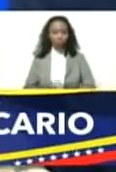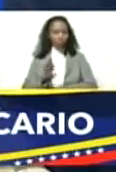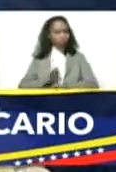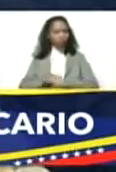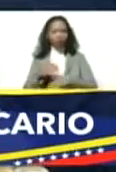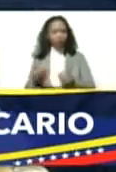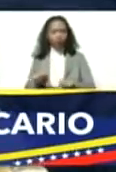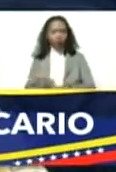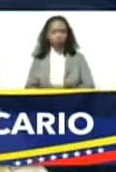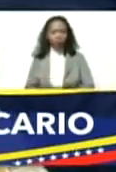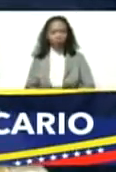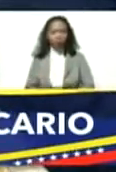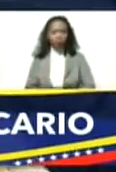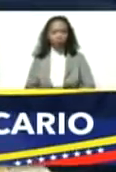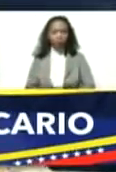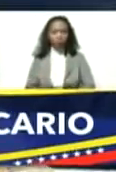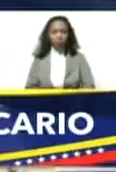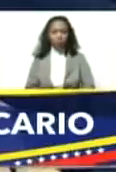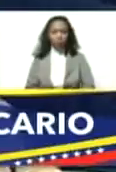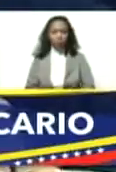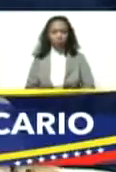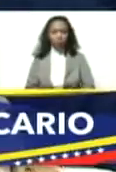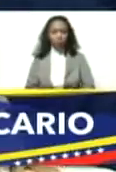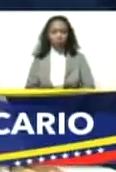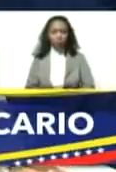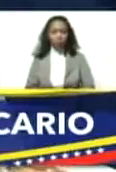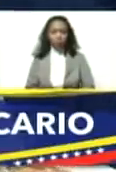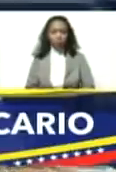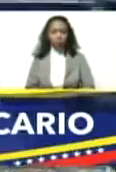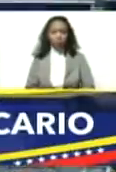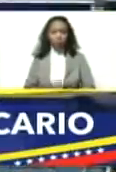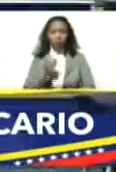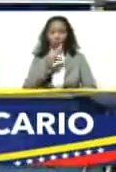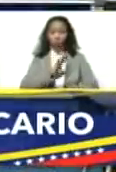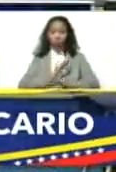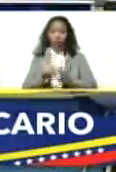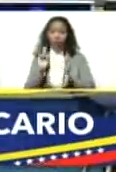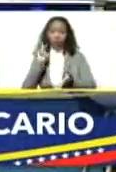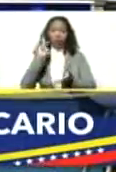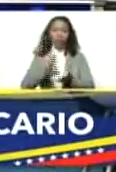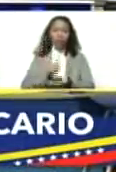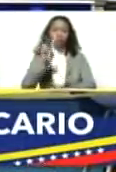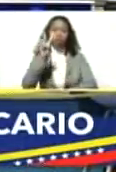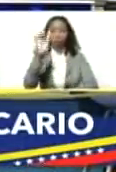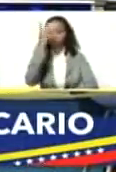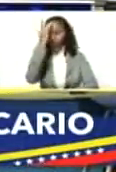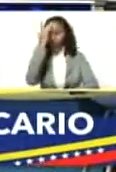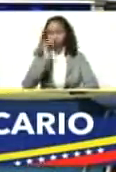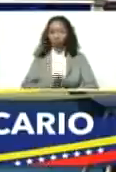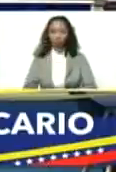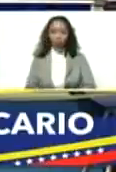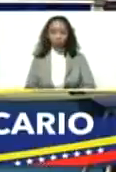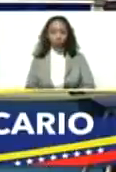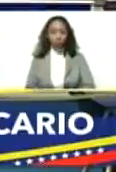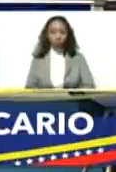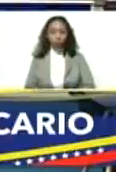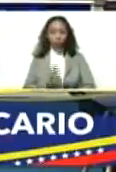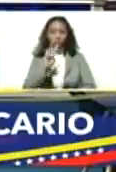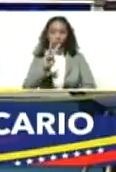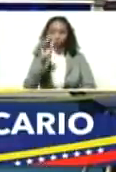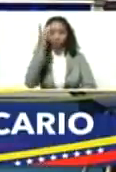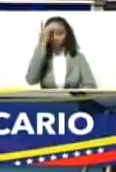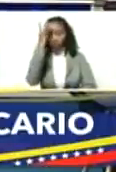bueno, ya llegamos a 2 de febrero, 2 de